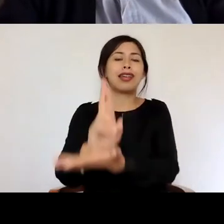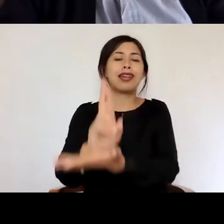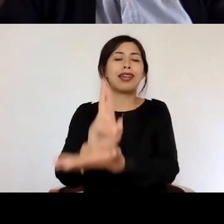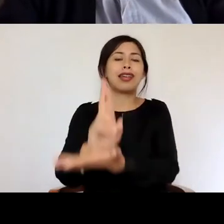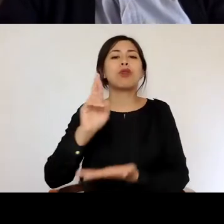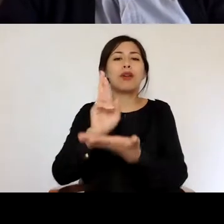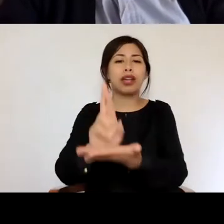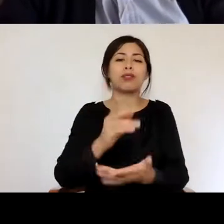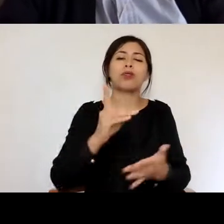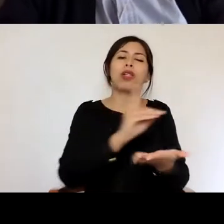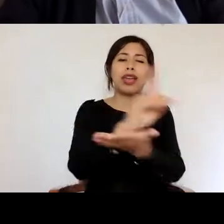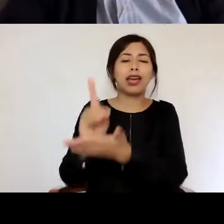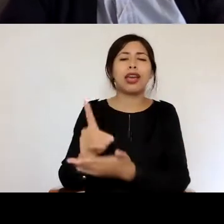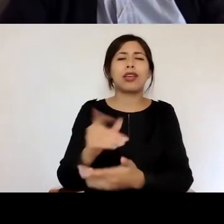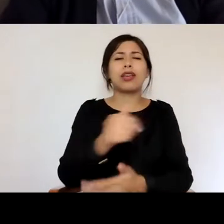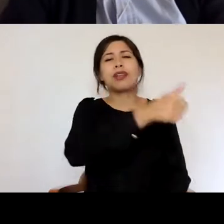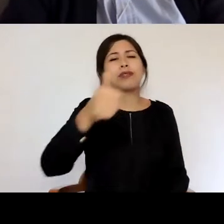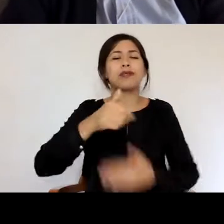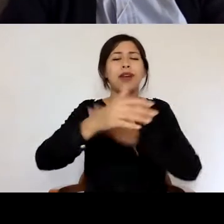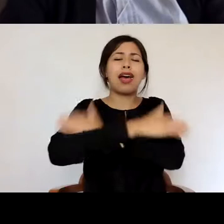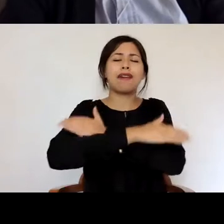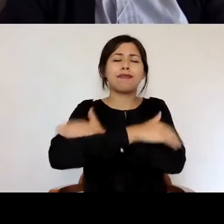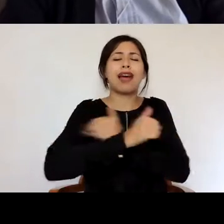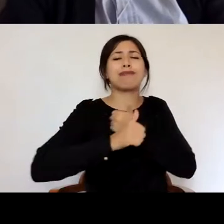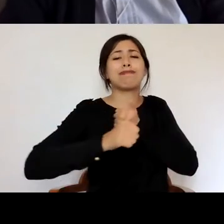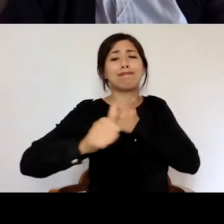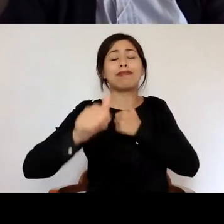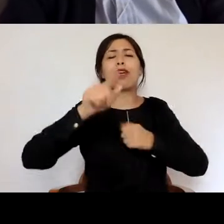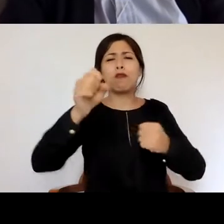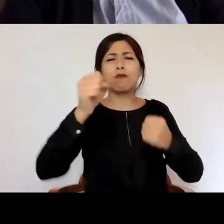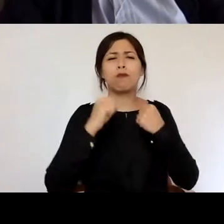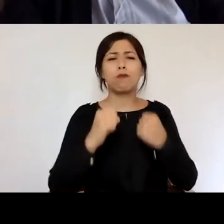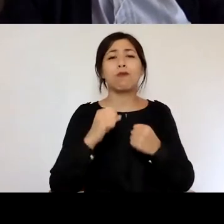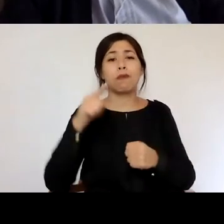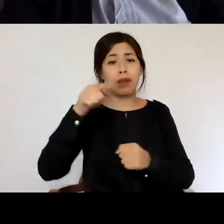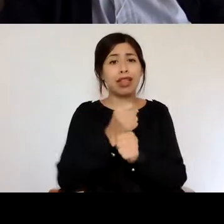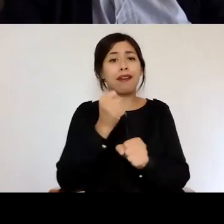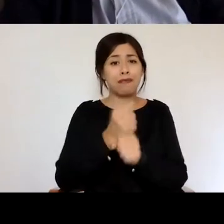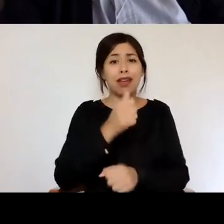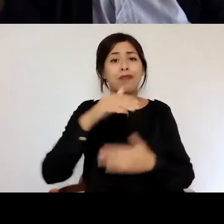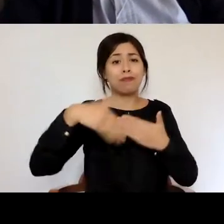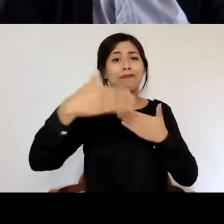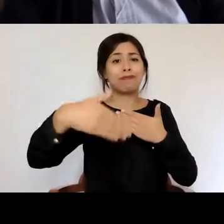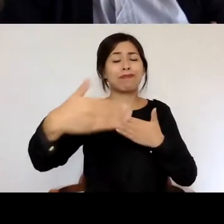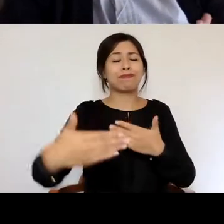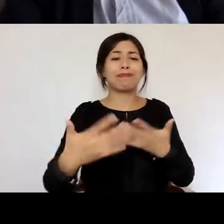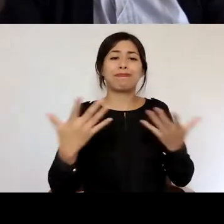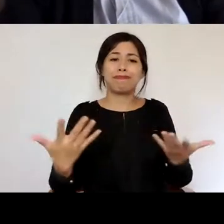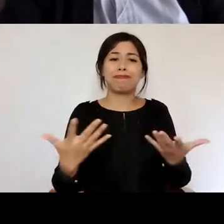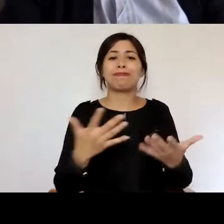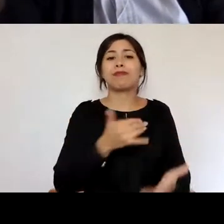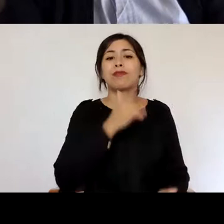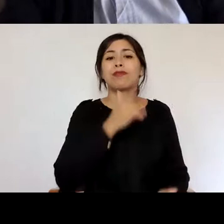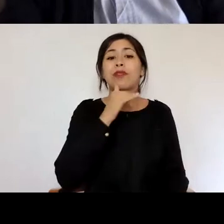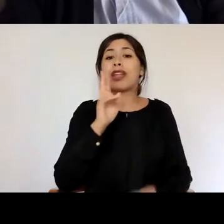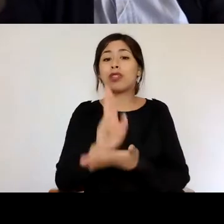un tremendo abrazo a la distancia y mucha fuerza con el trabajo que viene muy bien eso no sé si el rector o